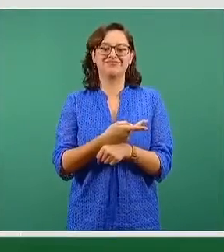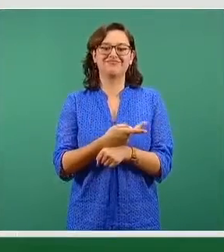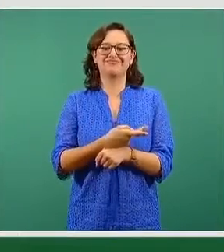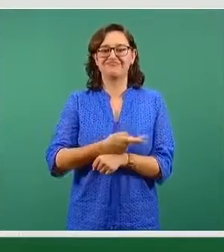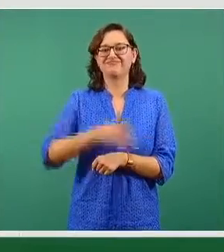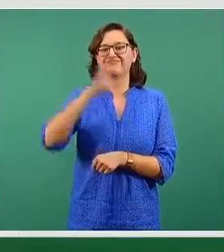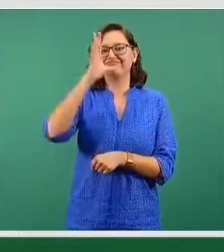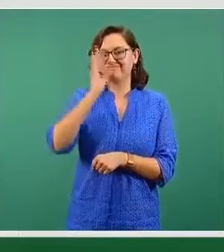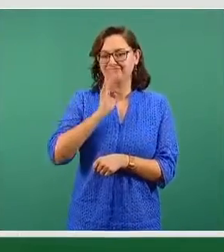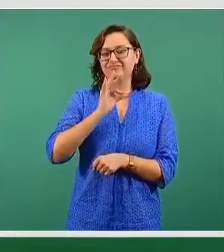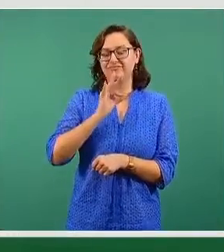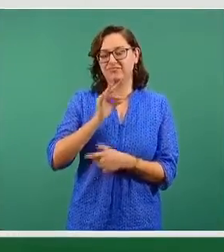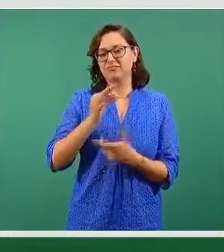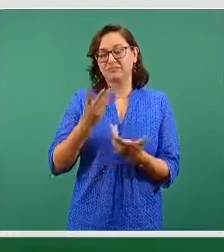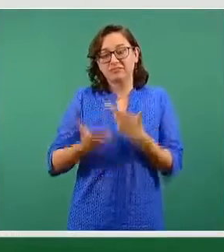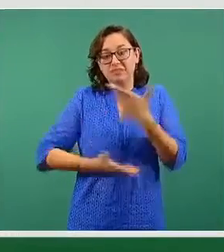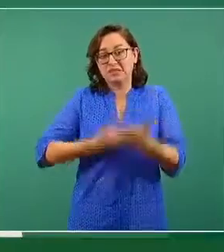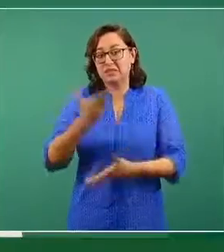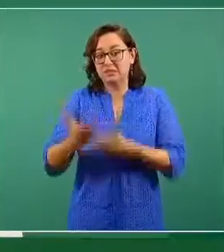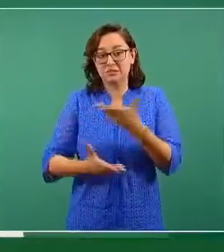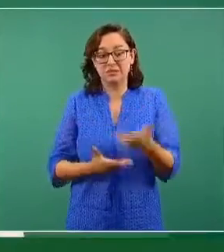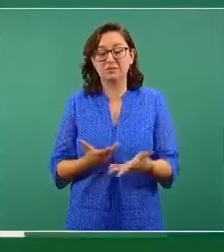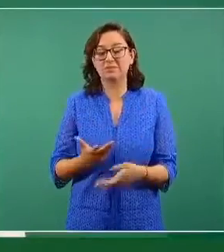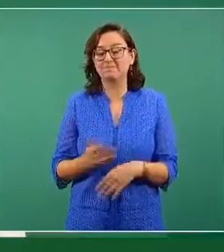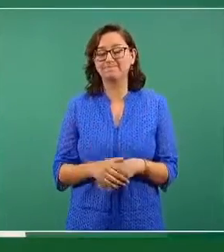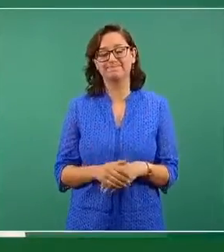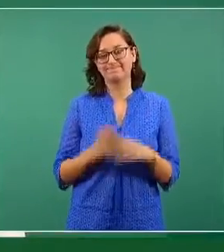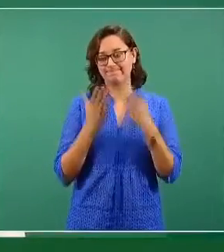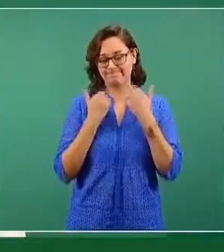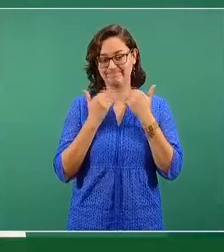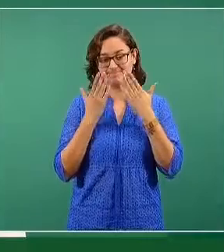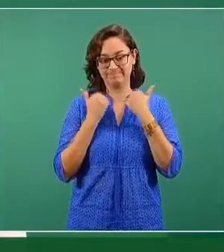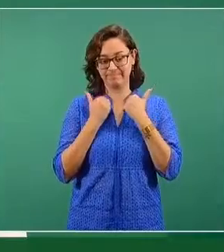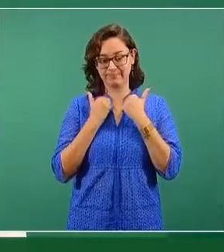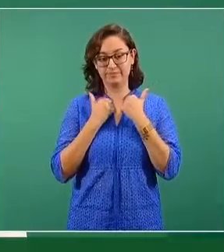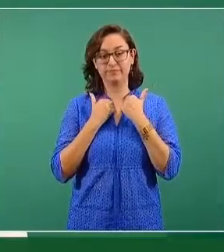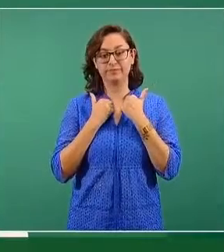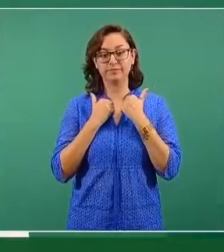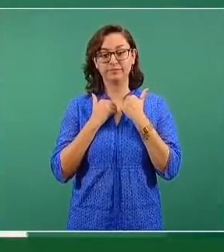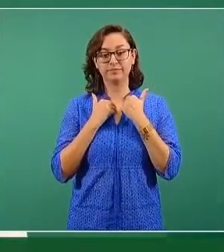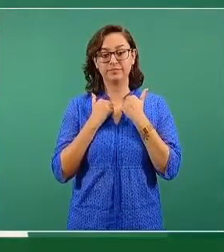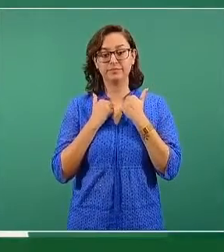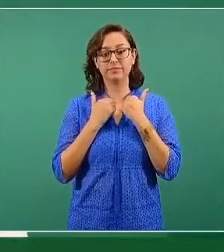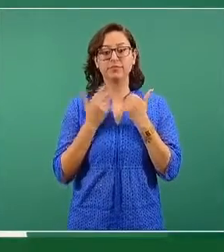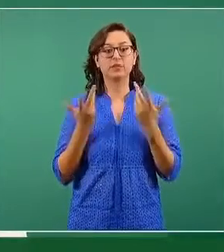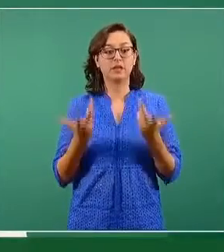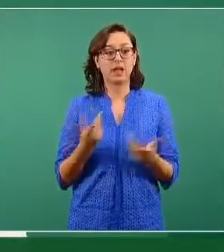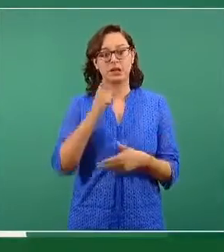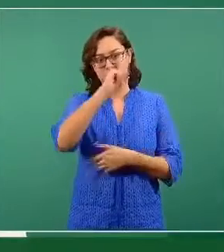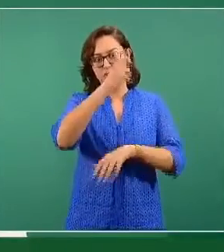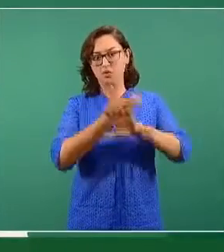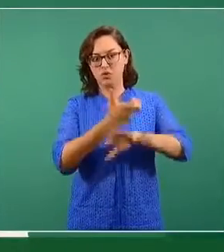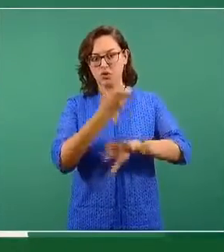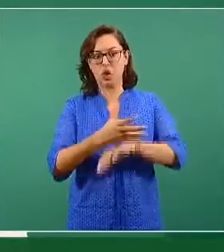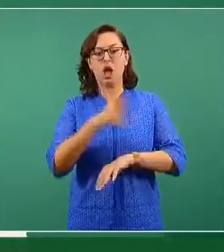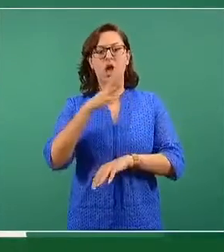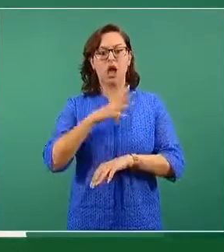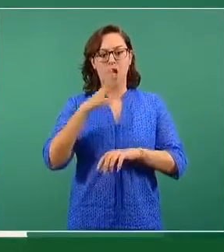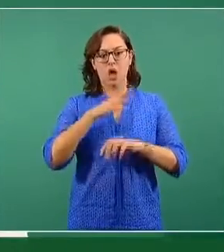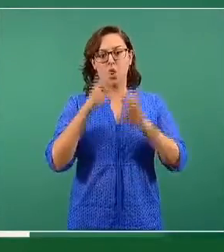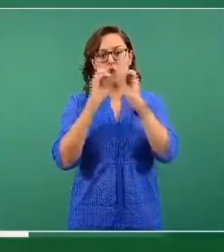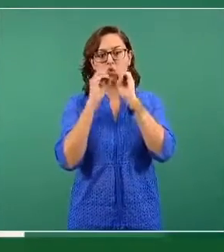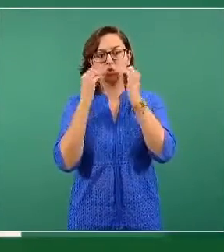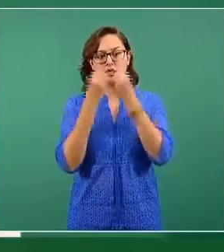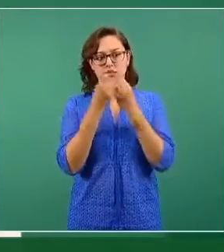de servicios fundamentales. Existen algunas organizaciones, conozco varias en Estados Unidos, que